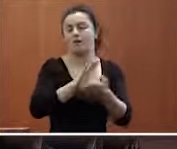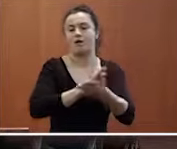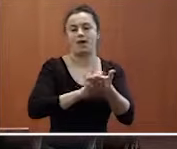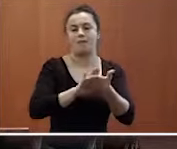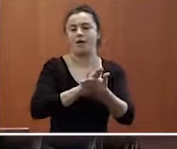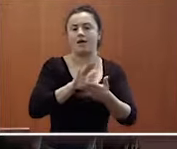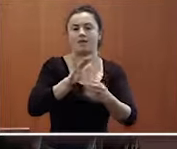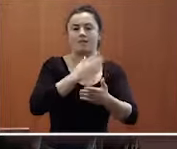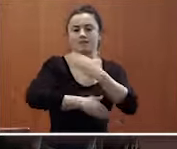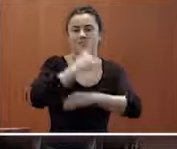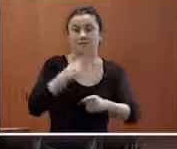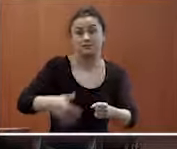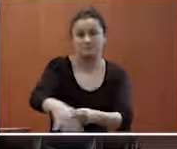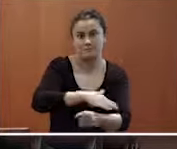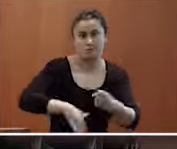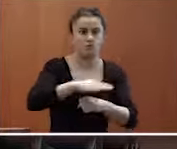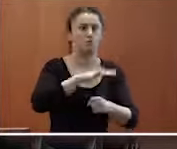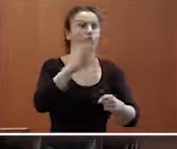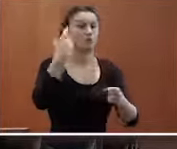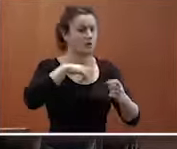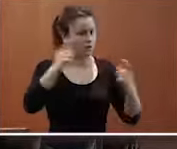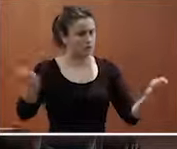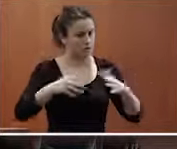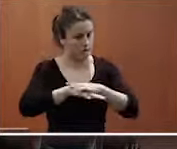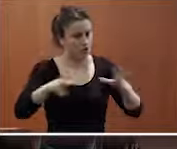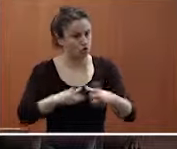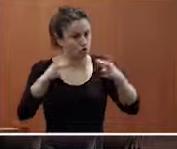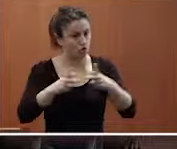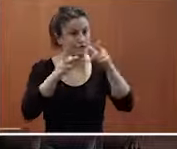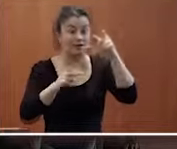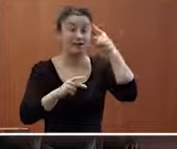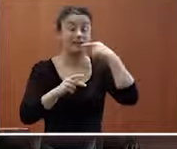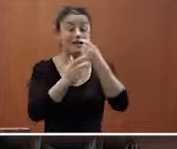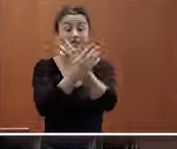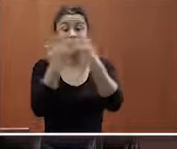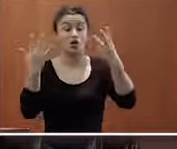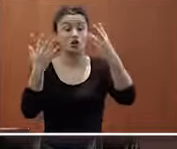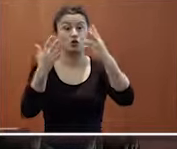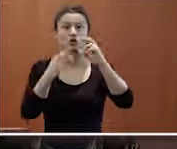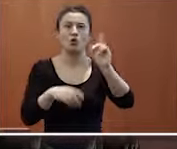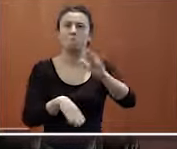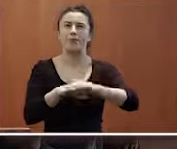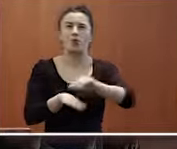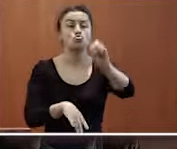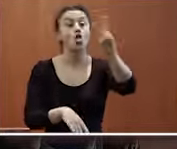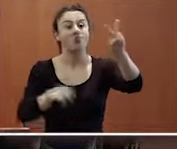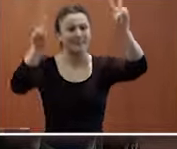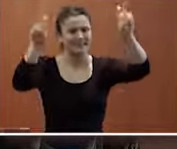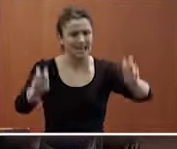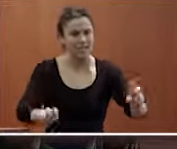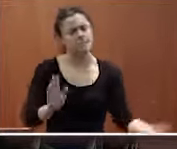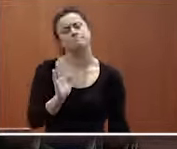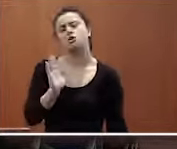y de momento hemos conseguido con una campaña que se hizo en redes sociales que sea uno de los 18 temas a estudiar no de los 12 temas a estudiar para incorporación